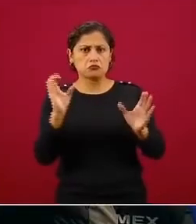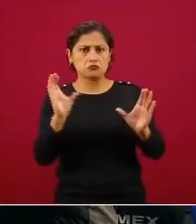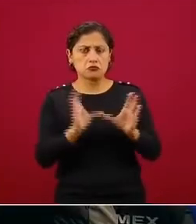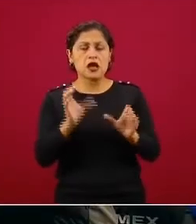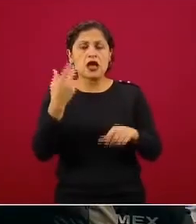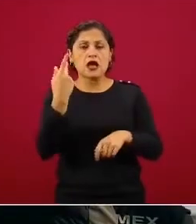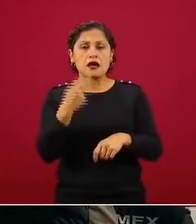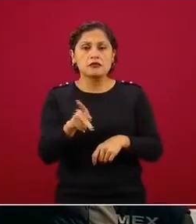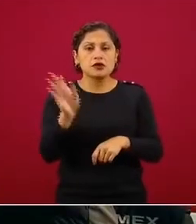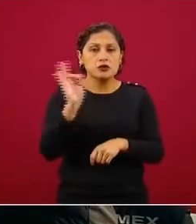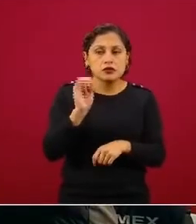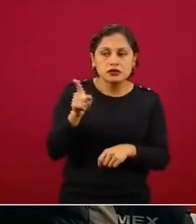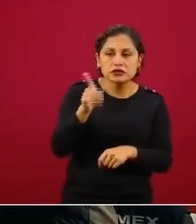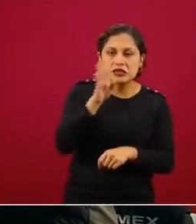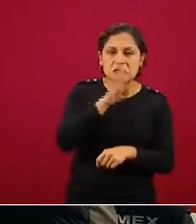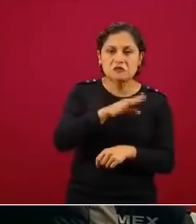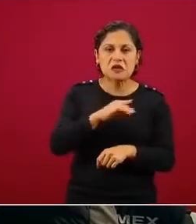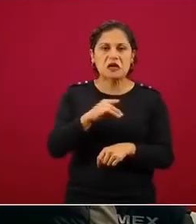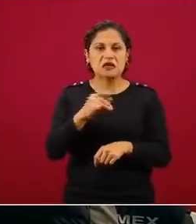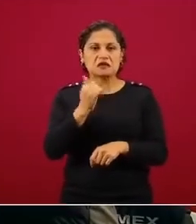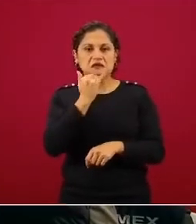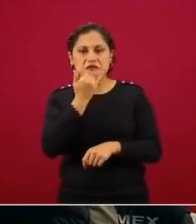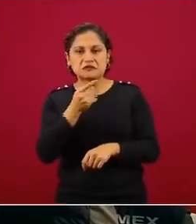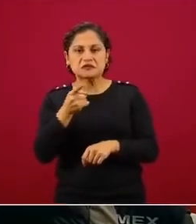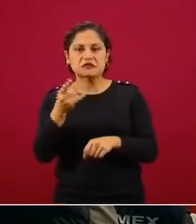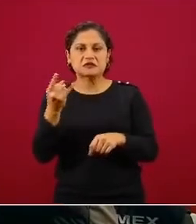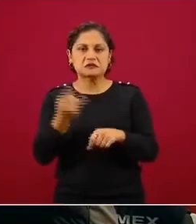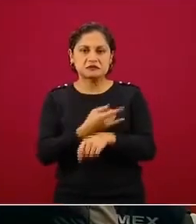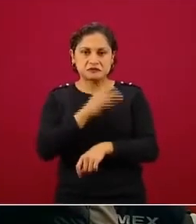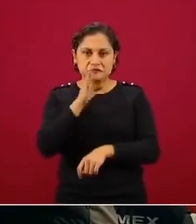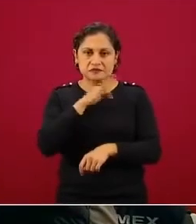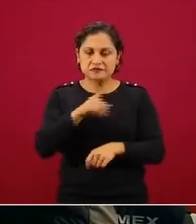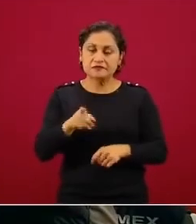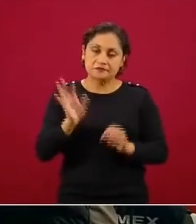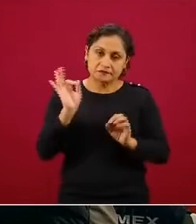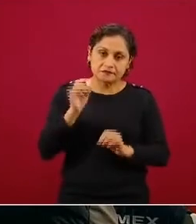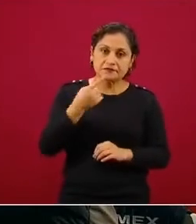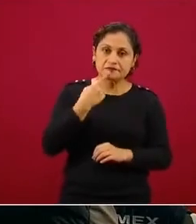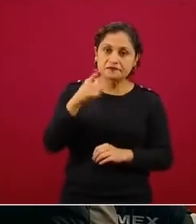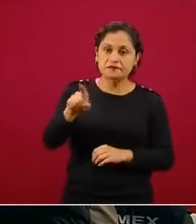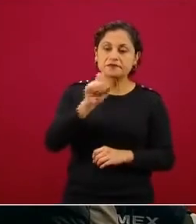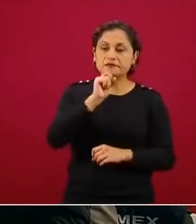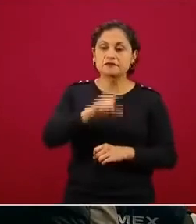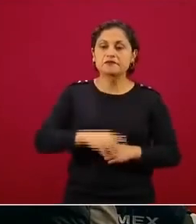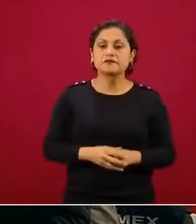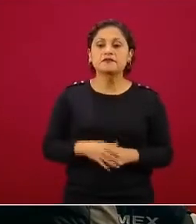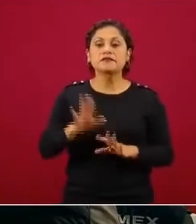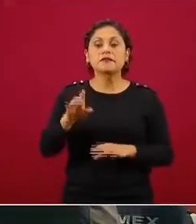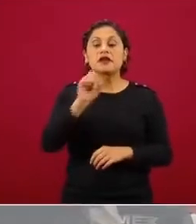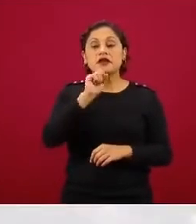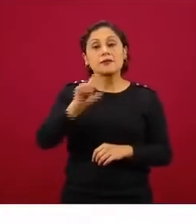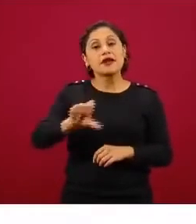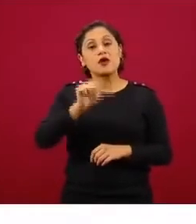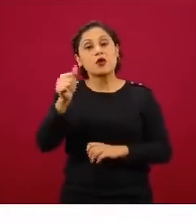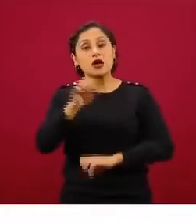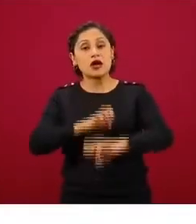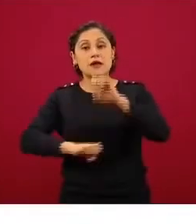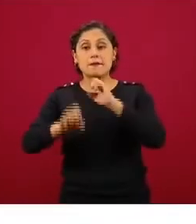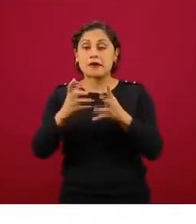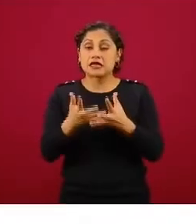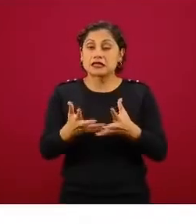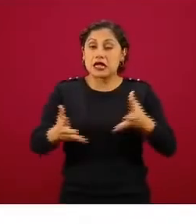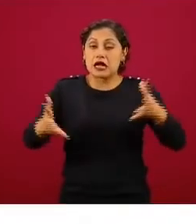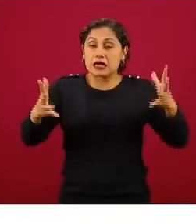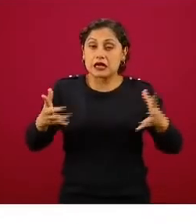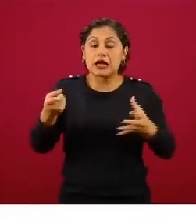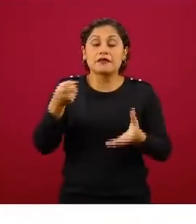siguiente. Los centros de trabajo, esto ya lo habíamos mostrado, sobre todo en aquellas plantas muy grandes que tienen los servicios